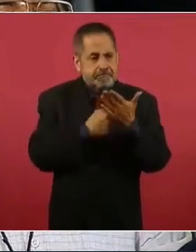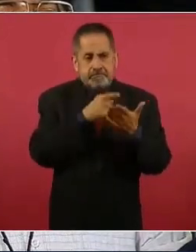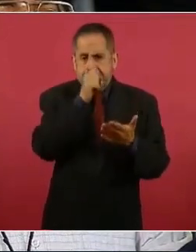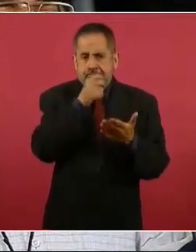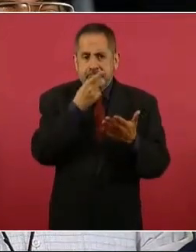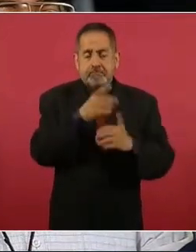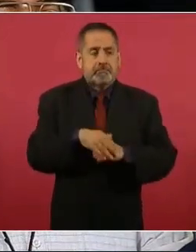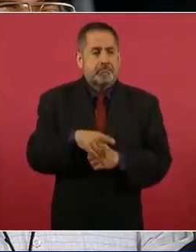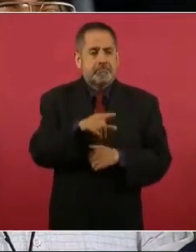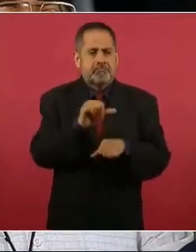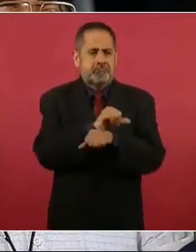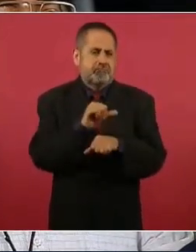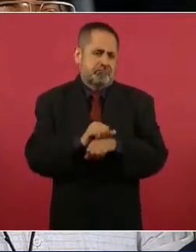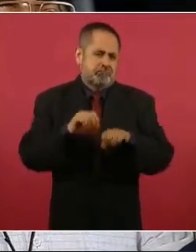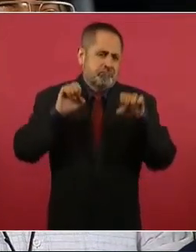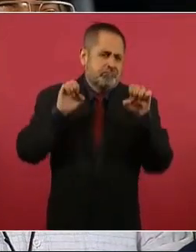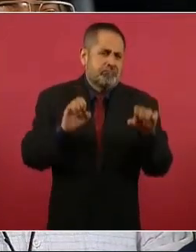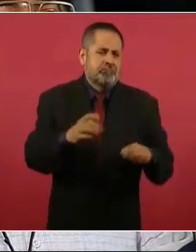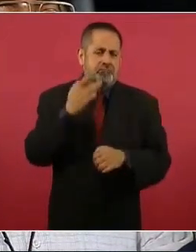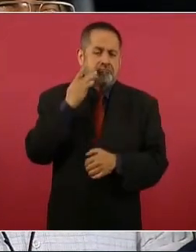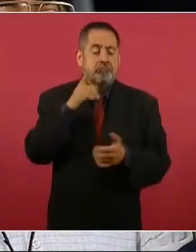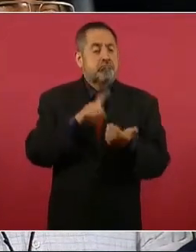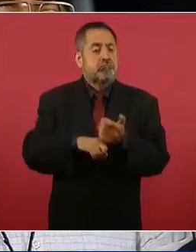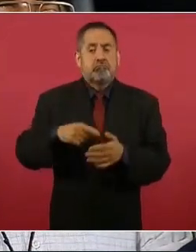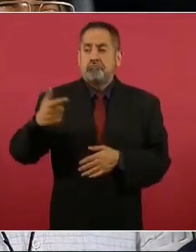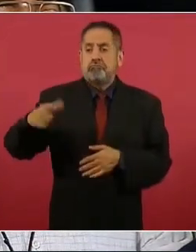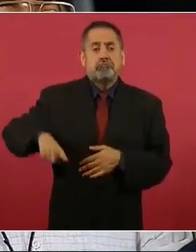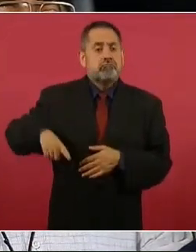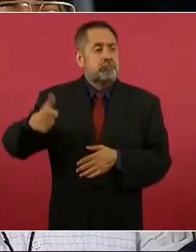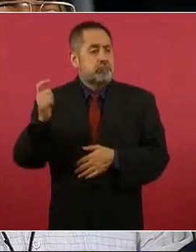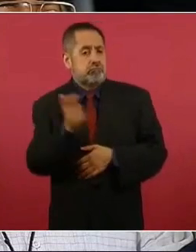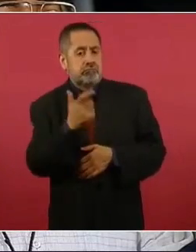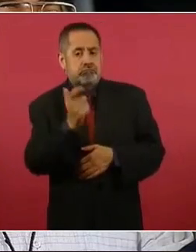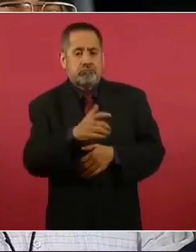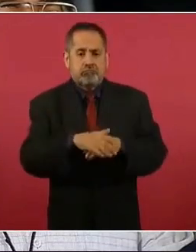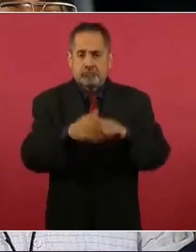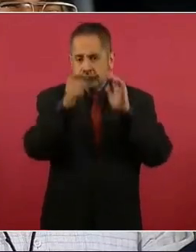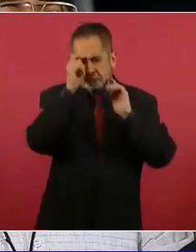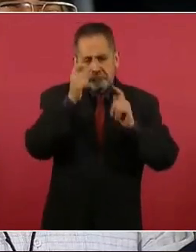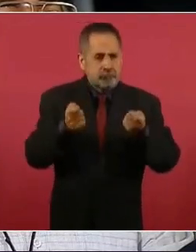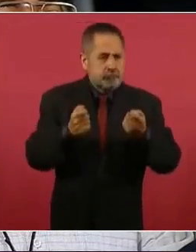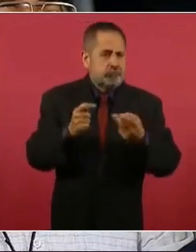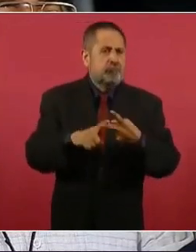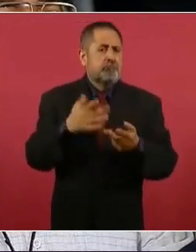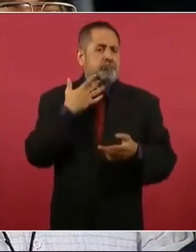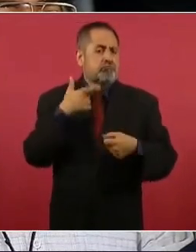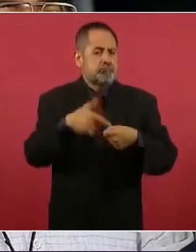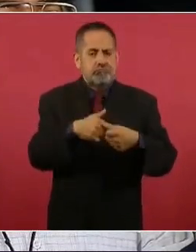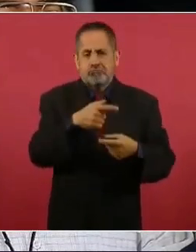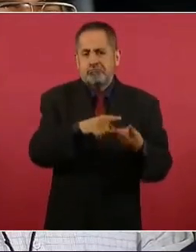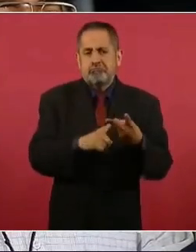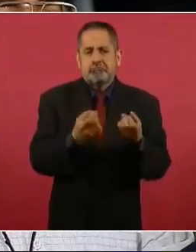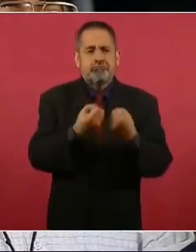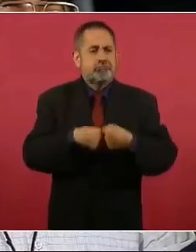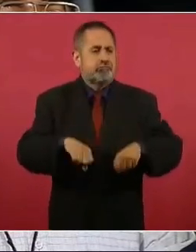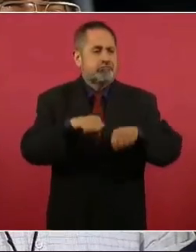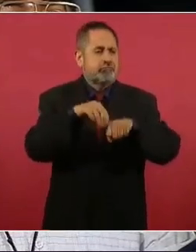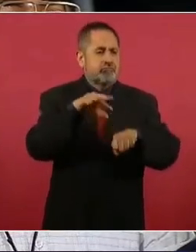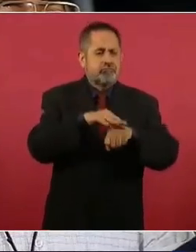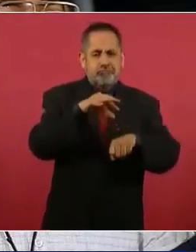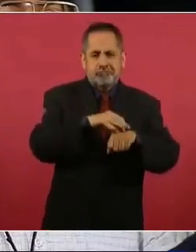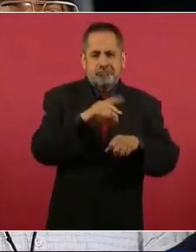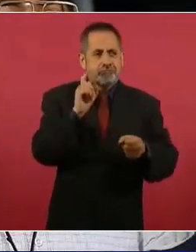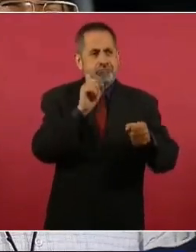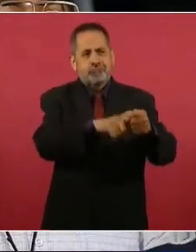autos de lujos pagados por el erario, con choferes, gasolina, seguros de gastos médicos